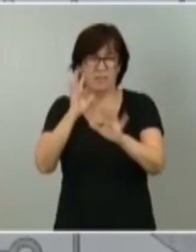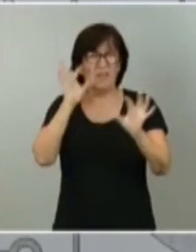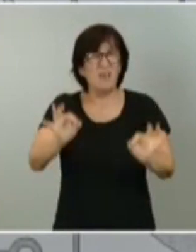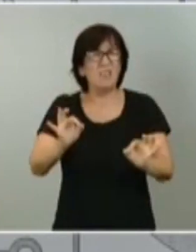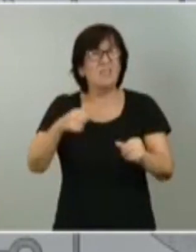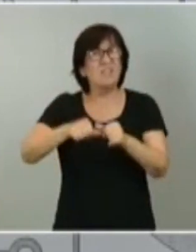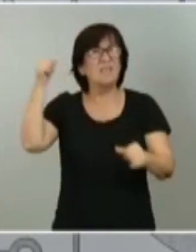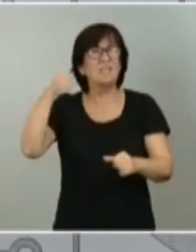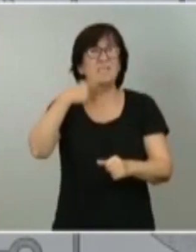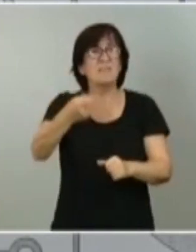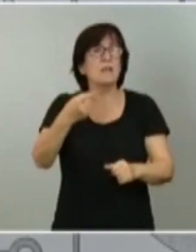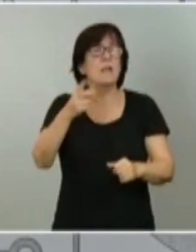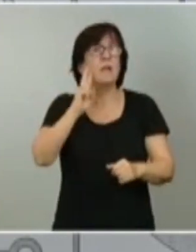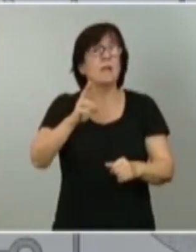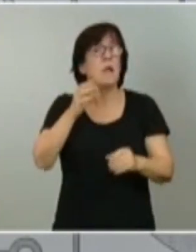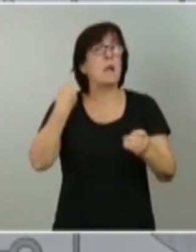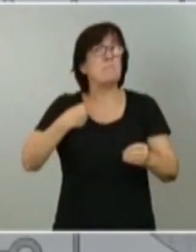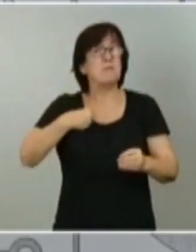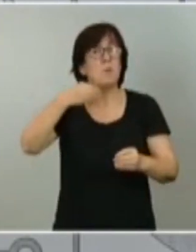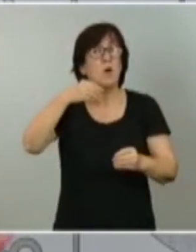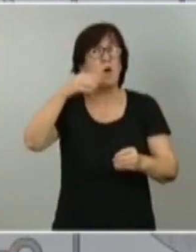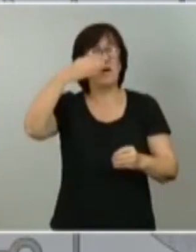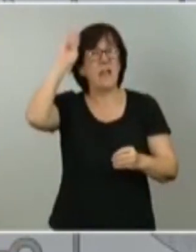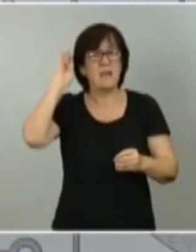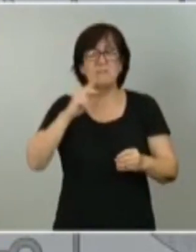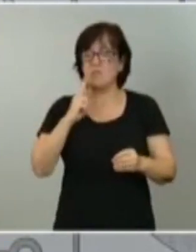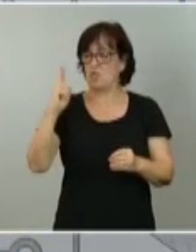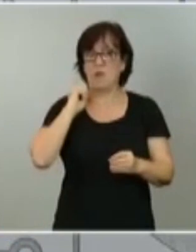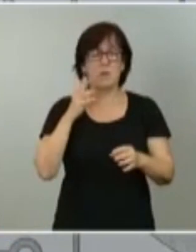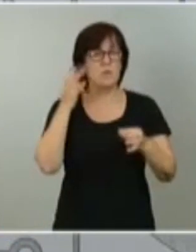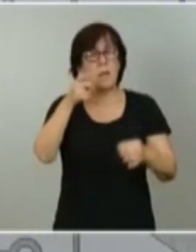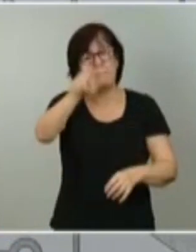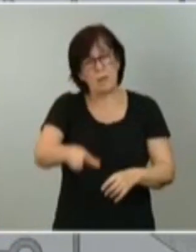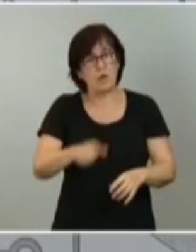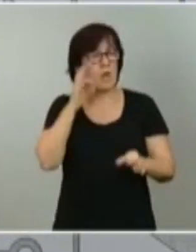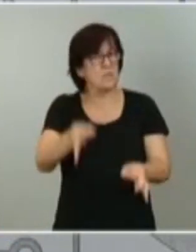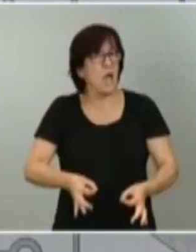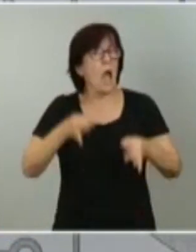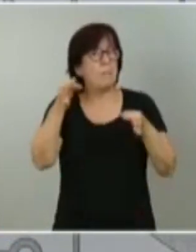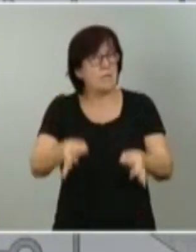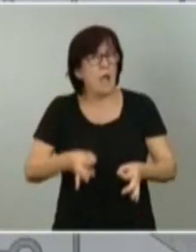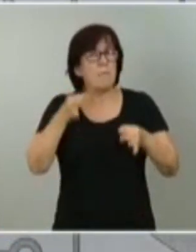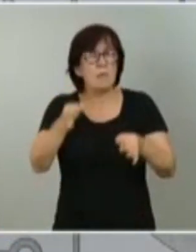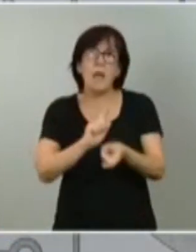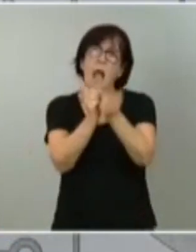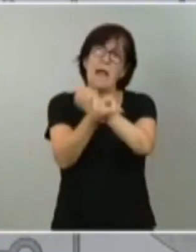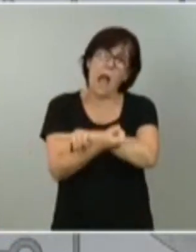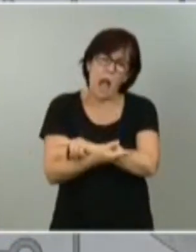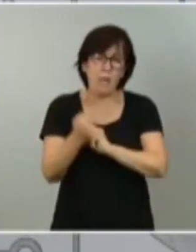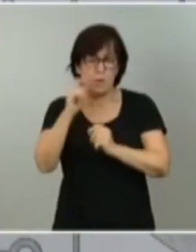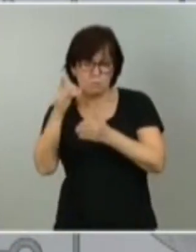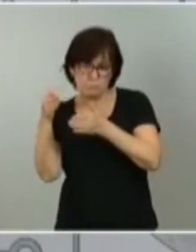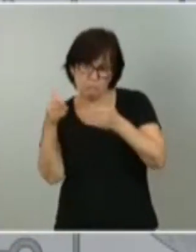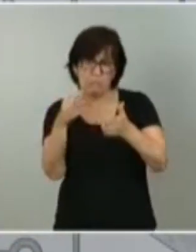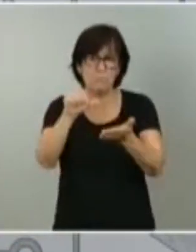hace dos años, a la persona que permanentemente dice que está dando un giro al centro de la política